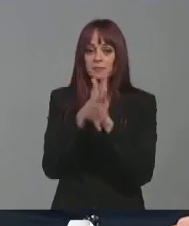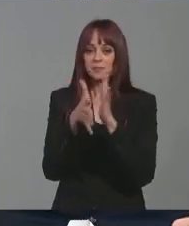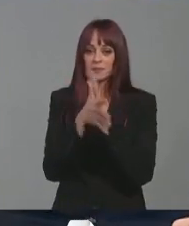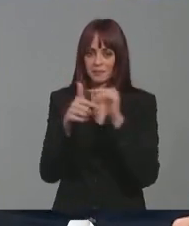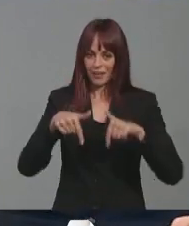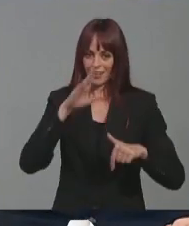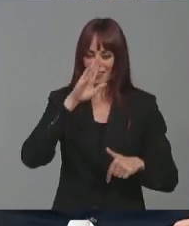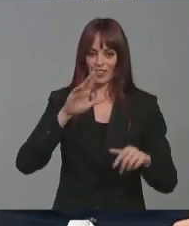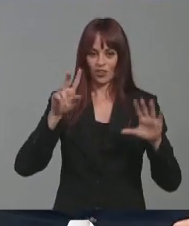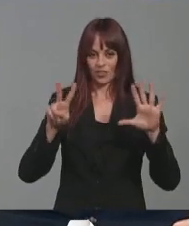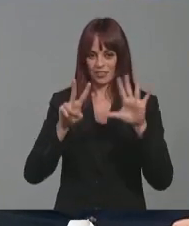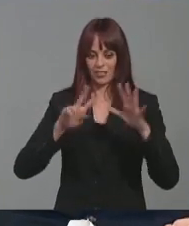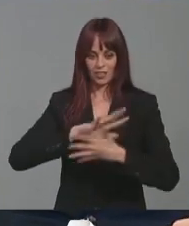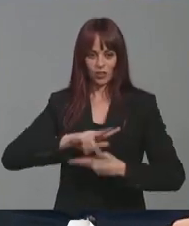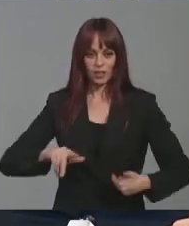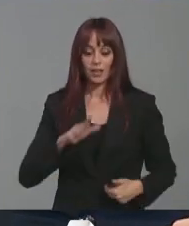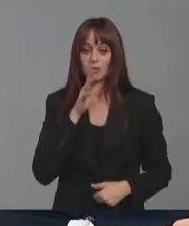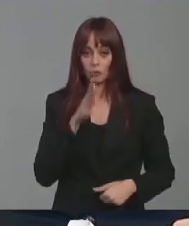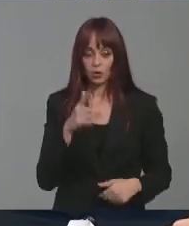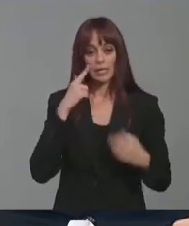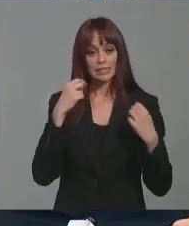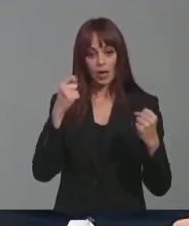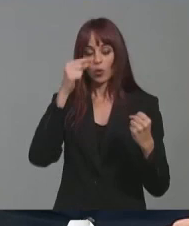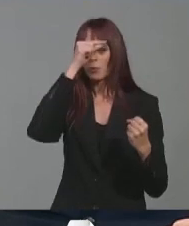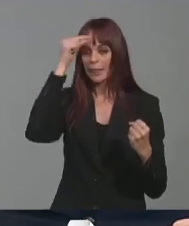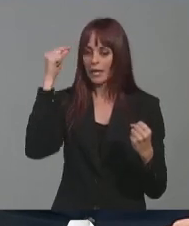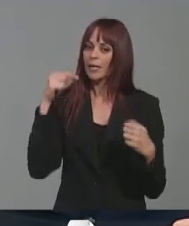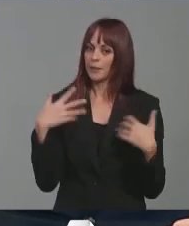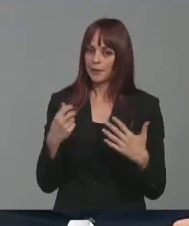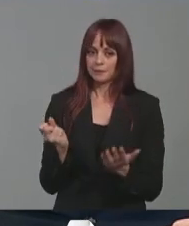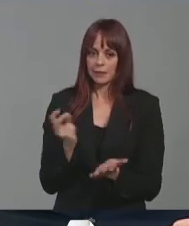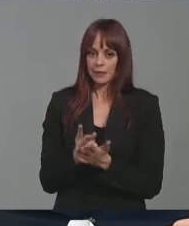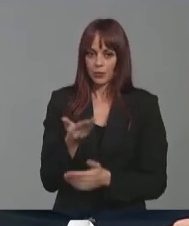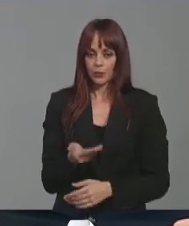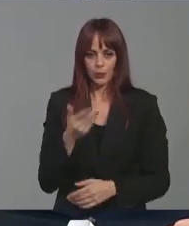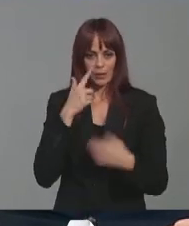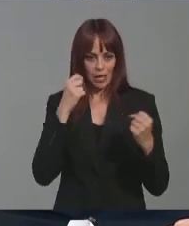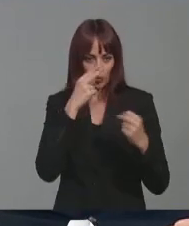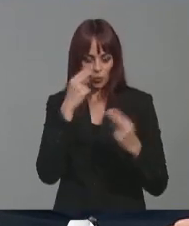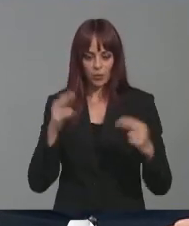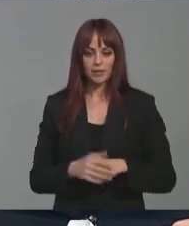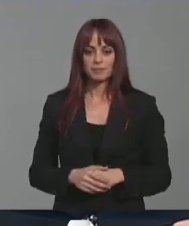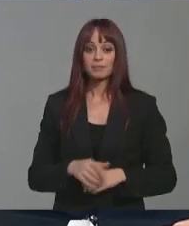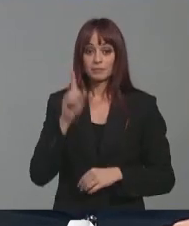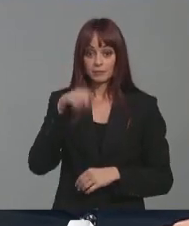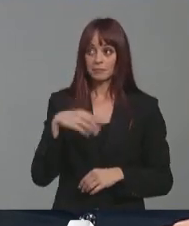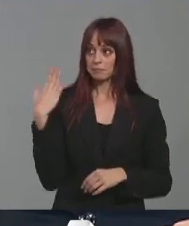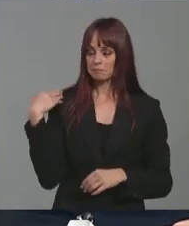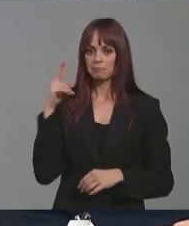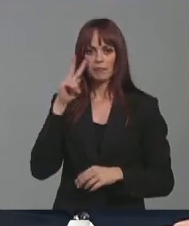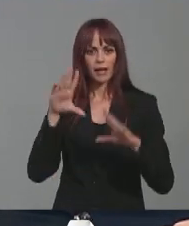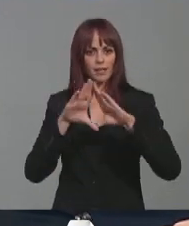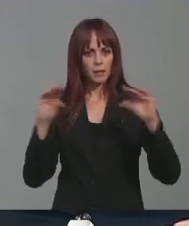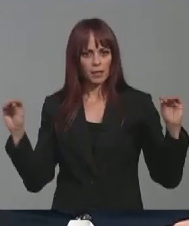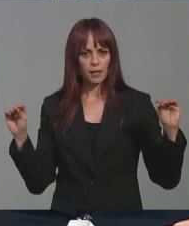aquí en directo en 7 Noticias porque la salud mental es un gran desafío de la salud pública. También el otro día en la Asamblea